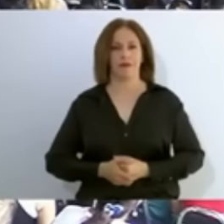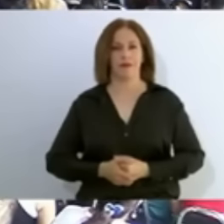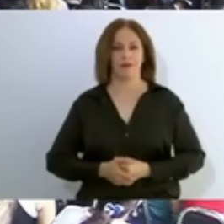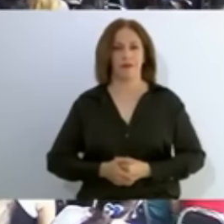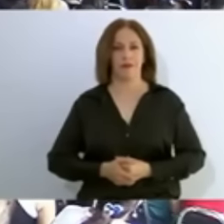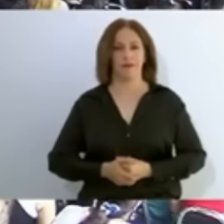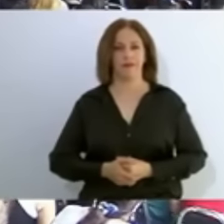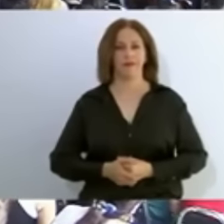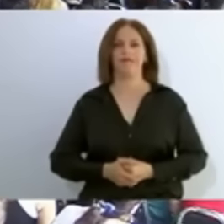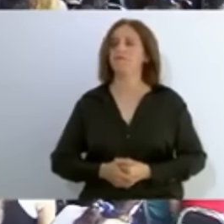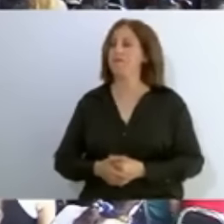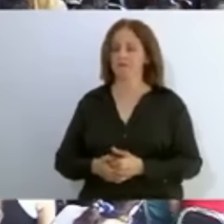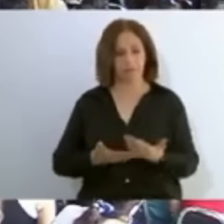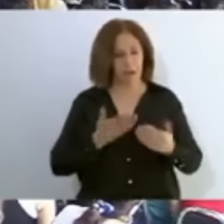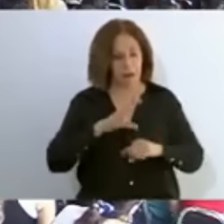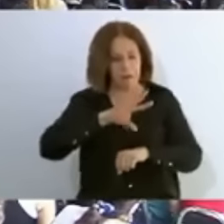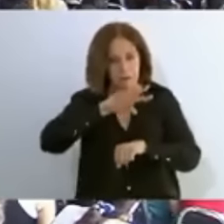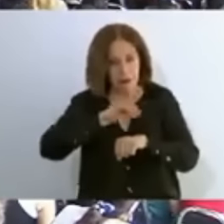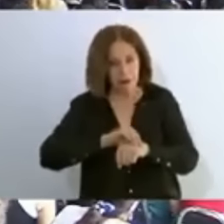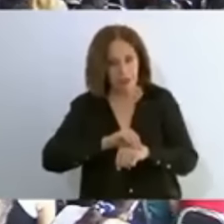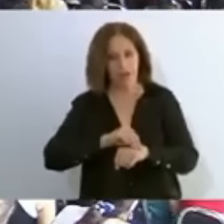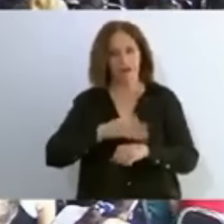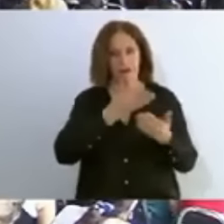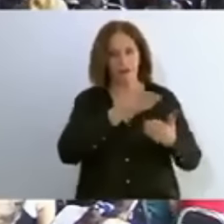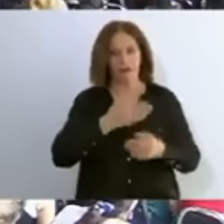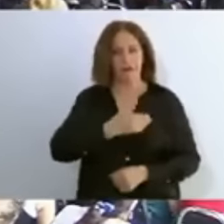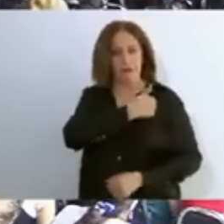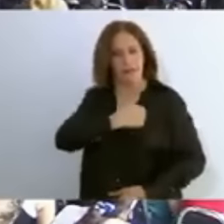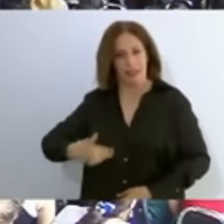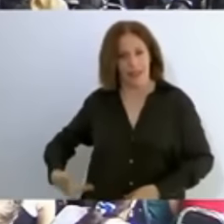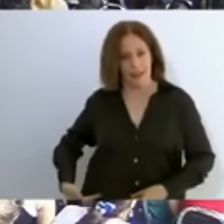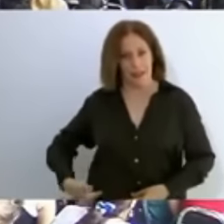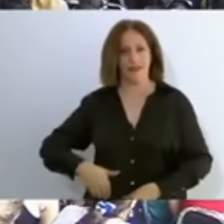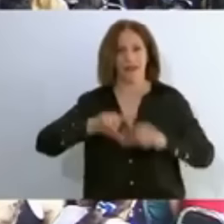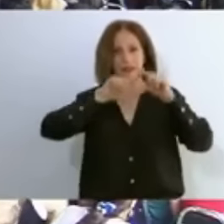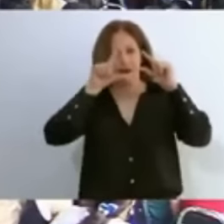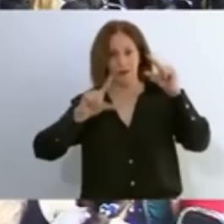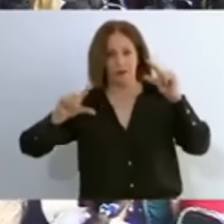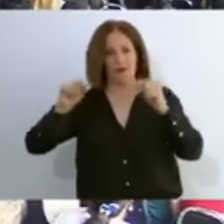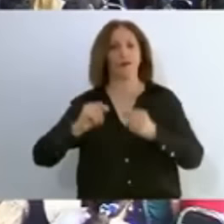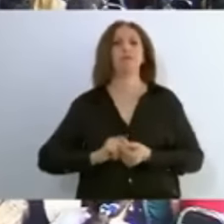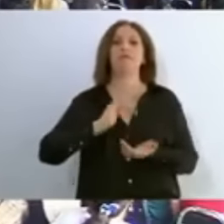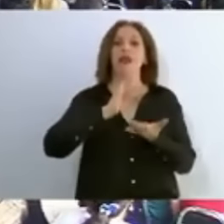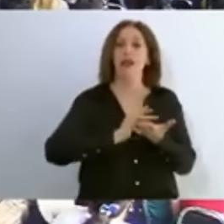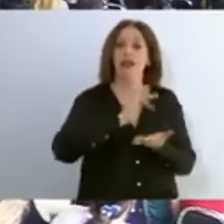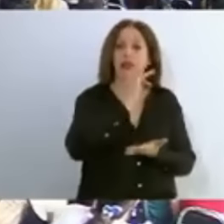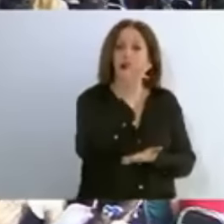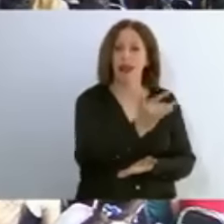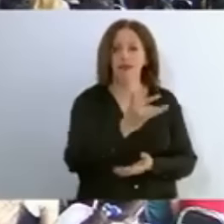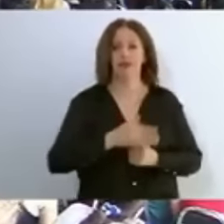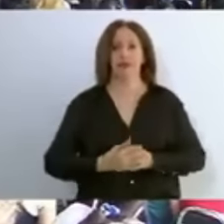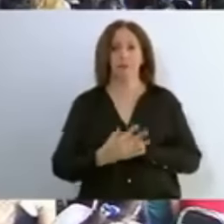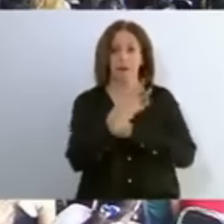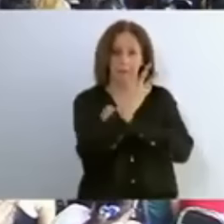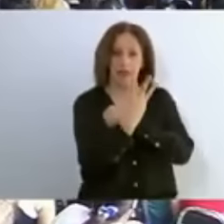Con el permiso del señor presidente de la República, agradezco la oportunidad de dirigirme este